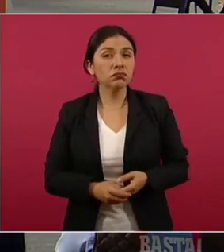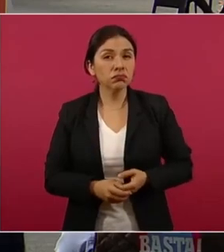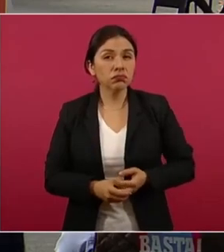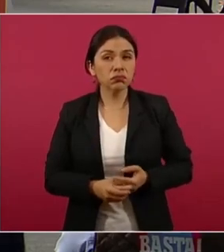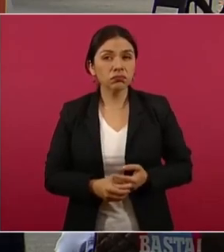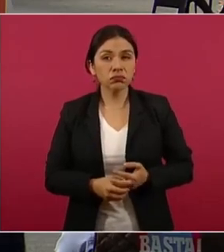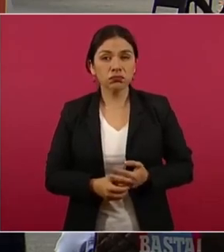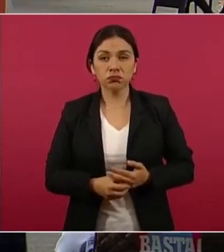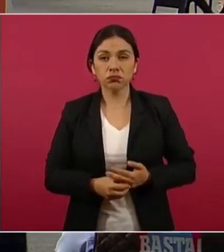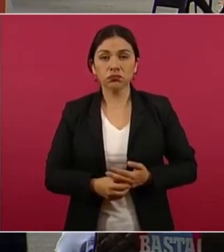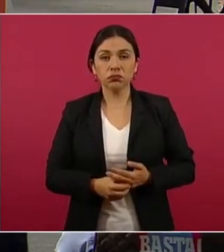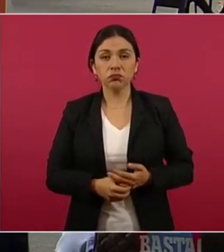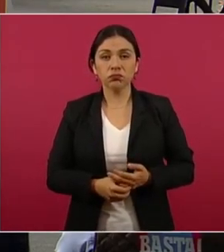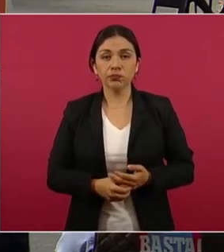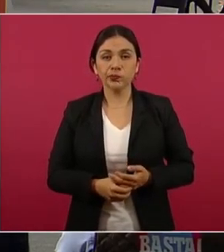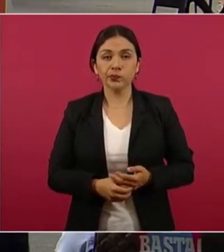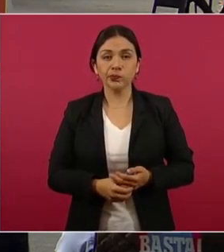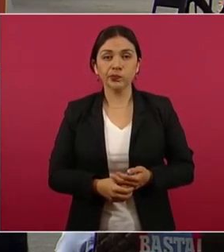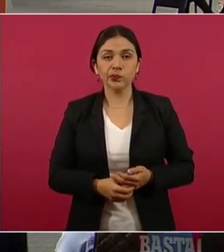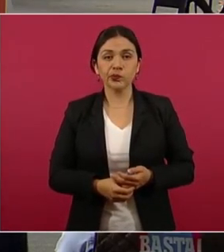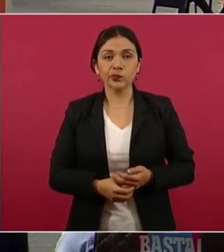Sí, Lázaro, sí.